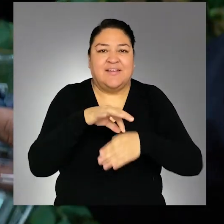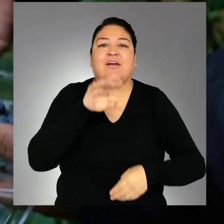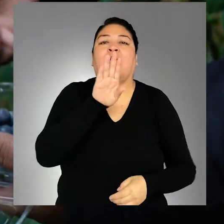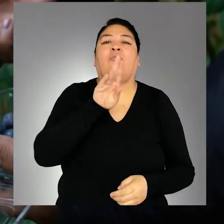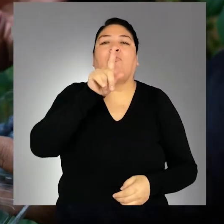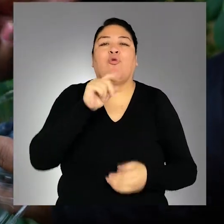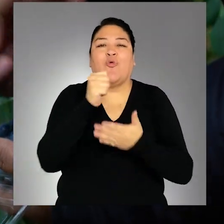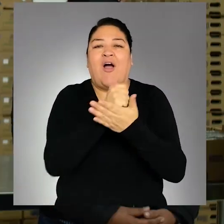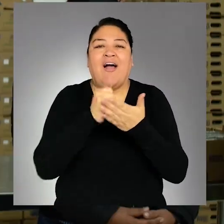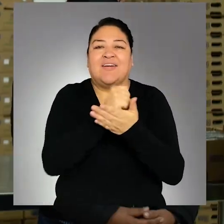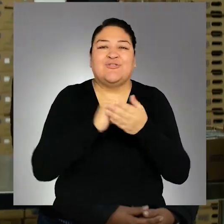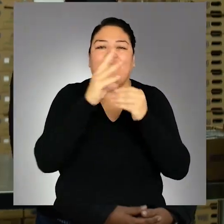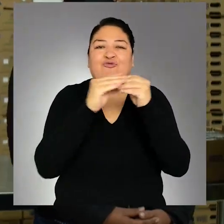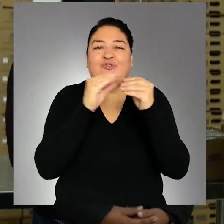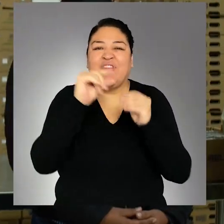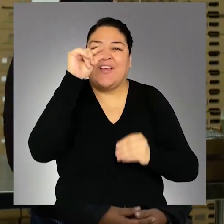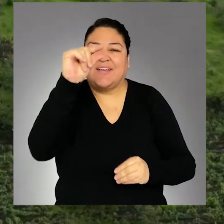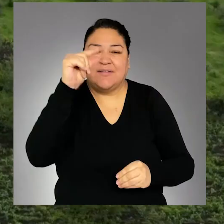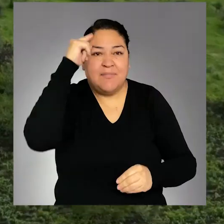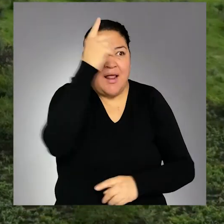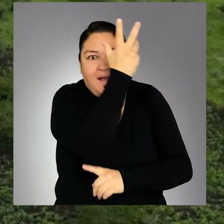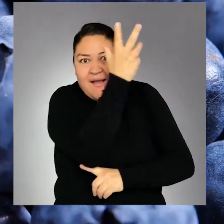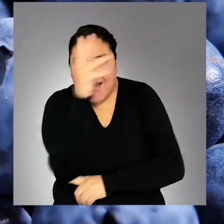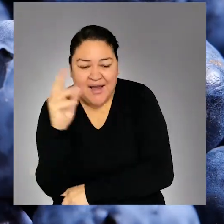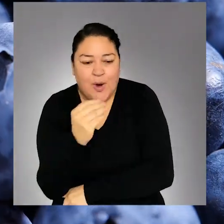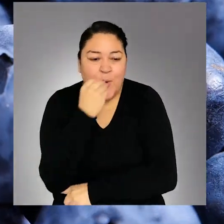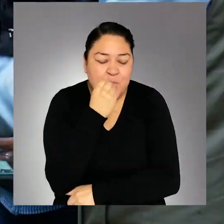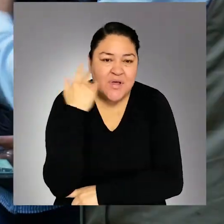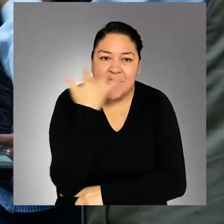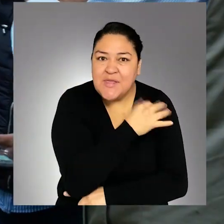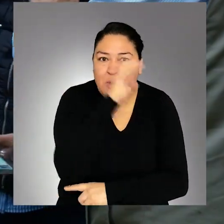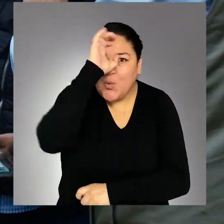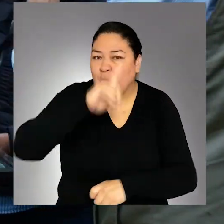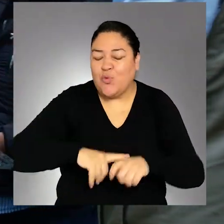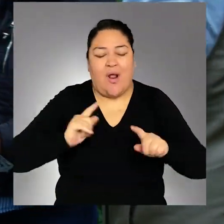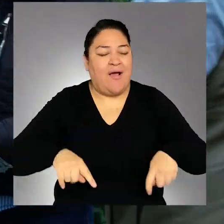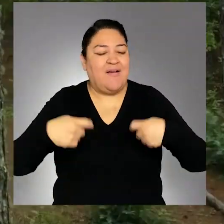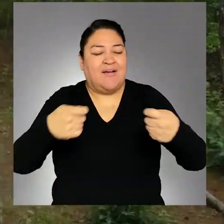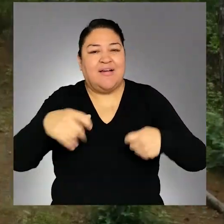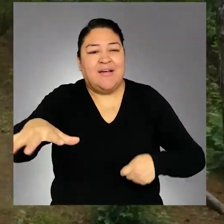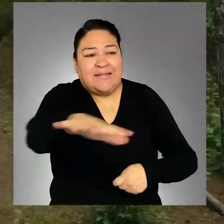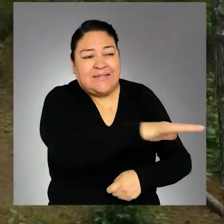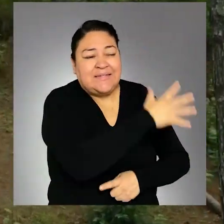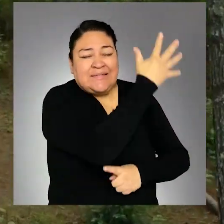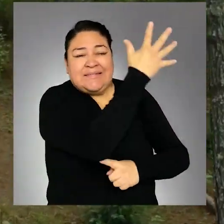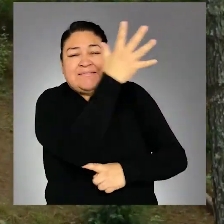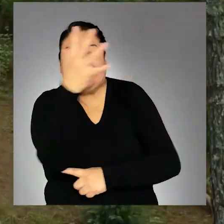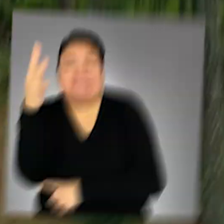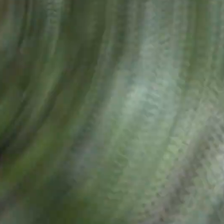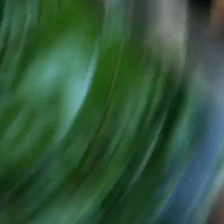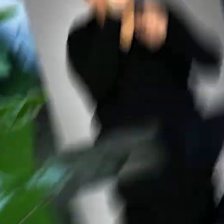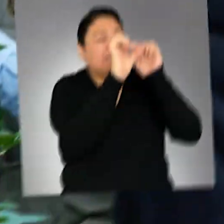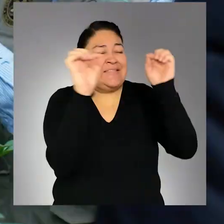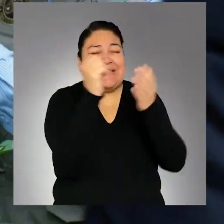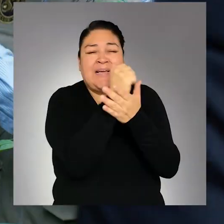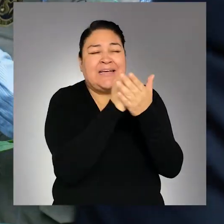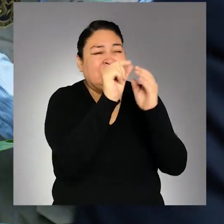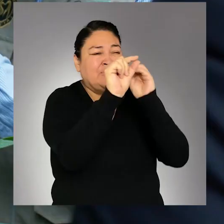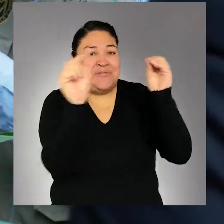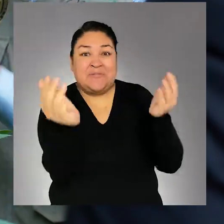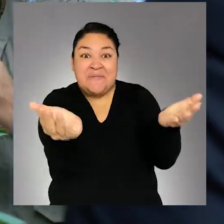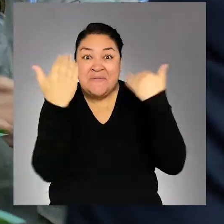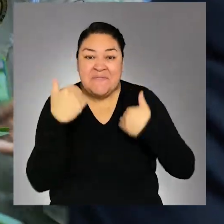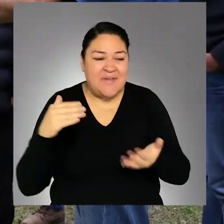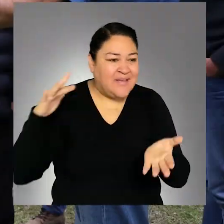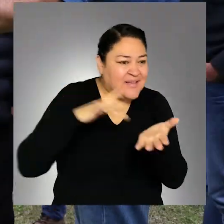y disfruta de un fascinante recorrido que combina naturaleza, sabor y cultura. Maravíllate con campos de arándanos azules. Apoya a nuestras